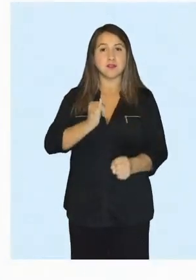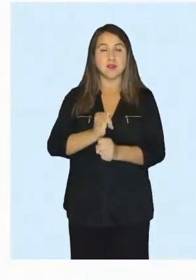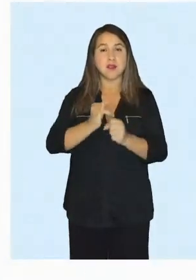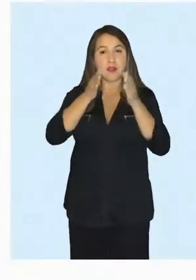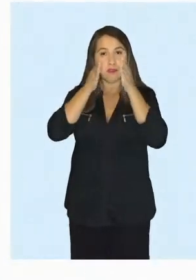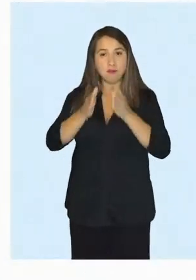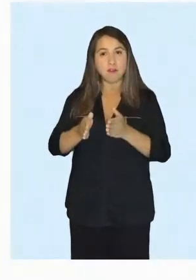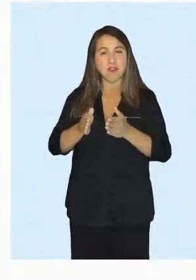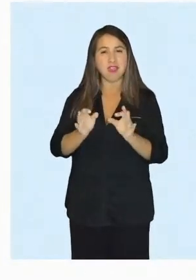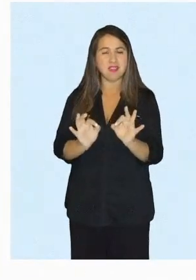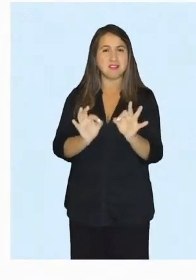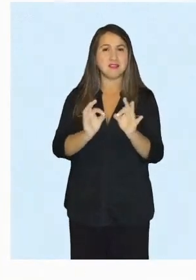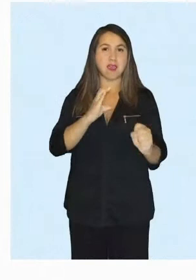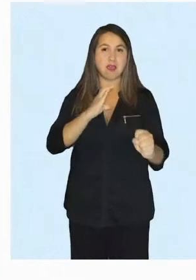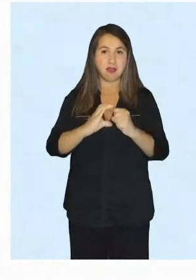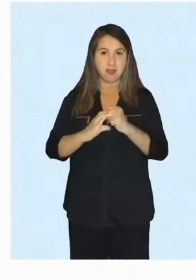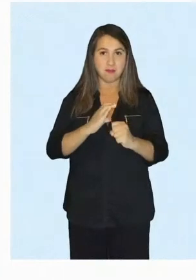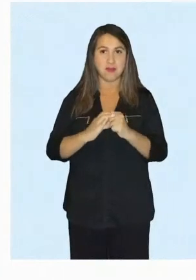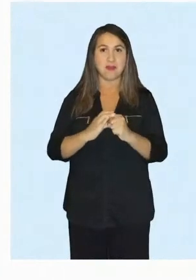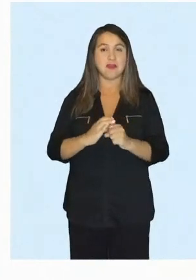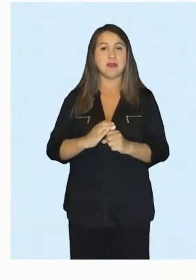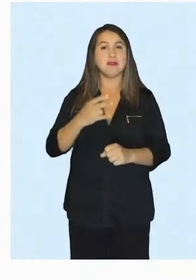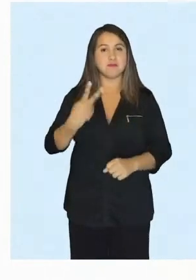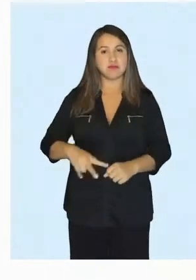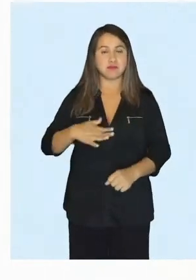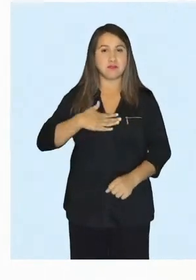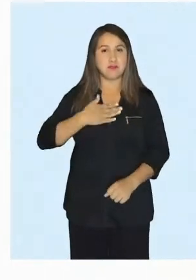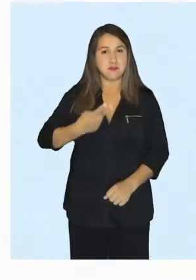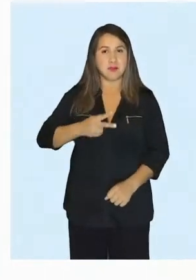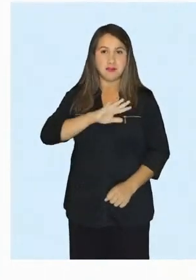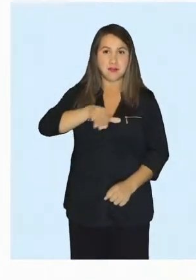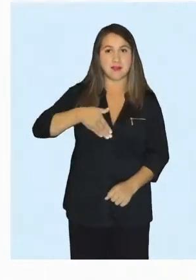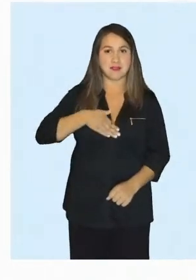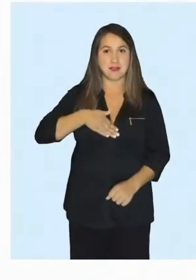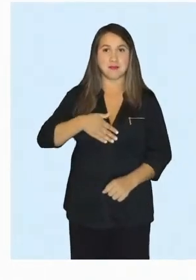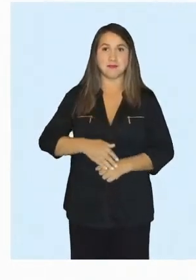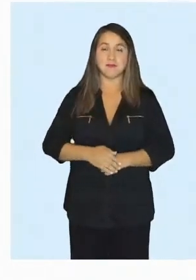internacional, con un enfoque de excelencia académica y pertinencia.